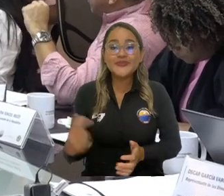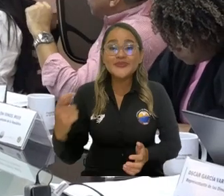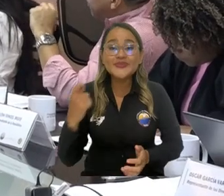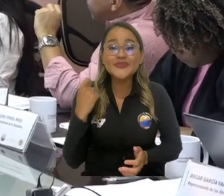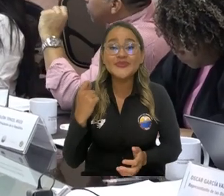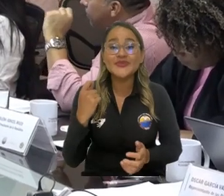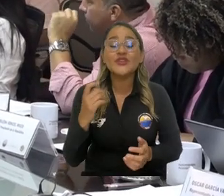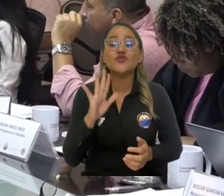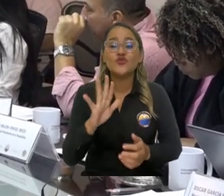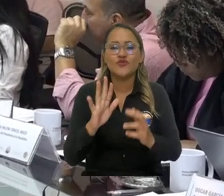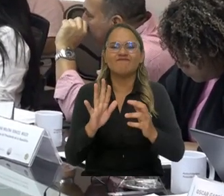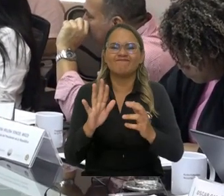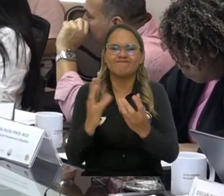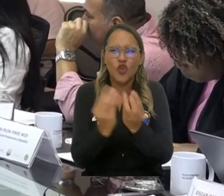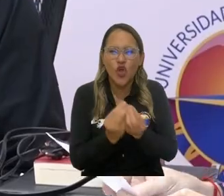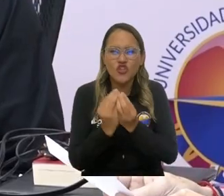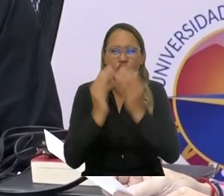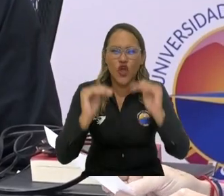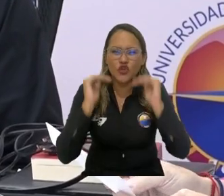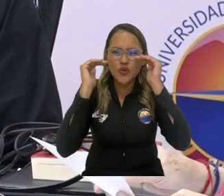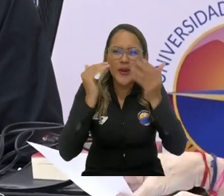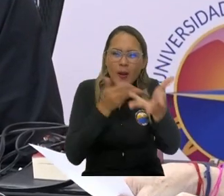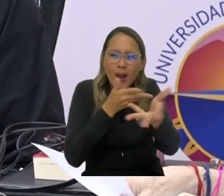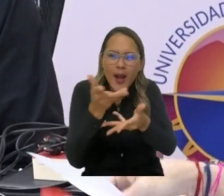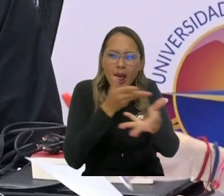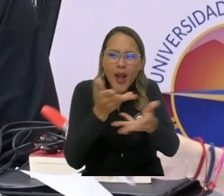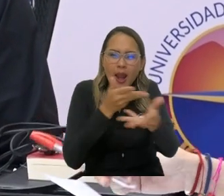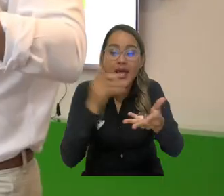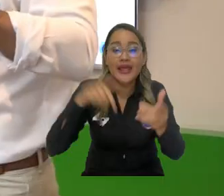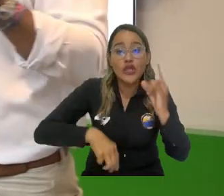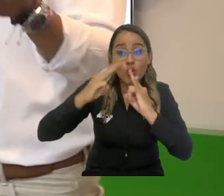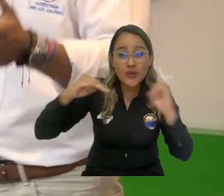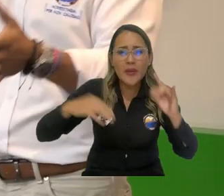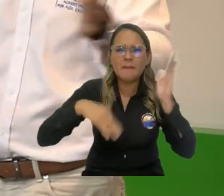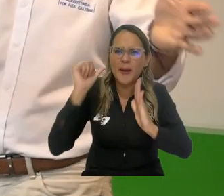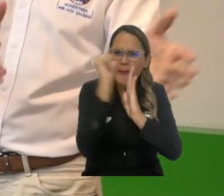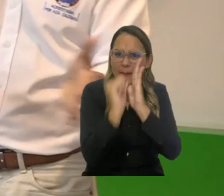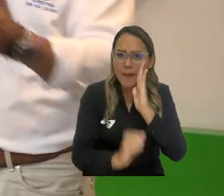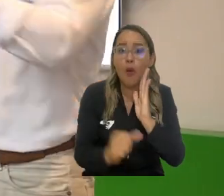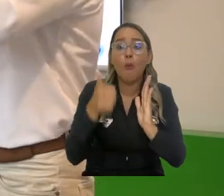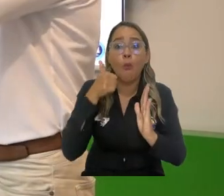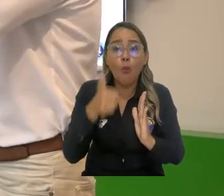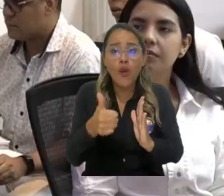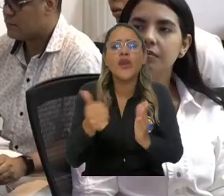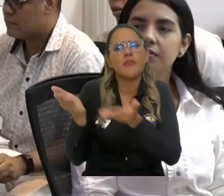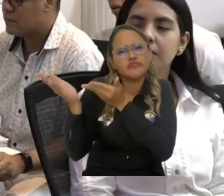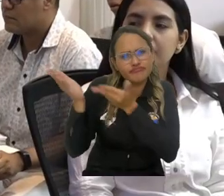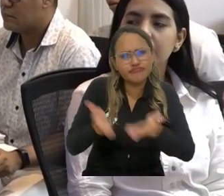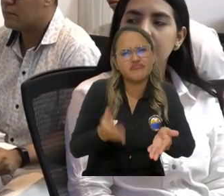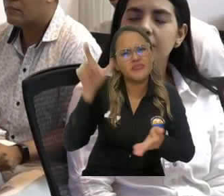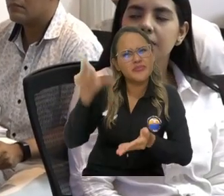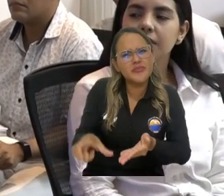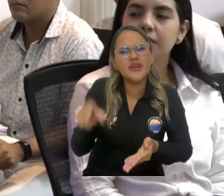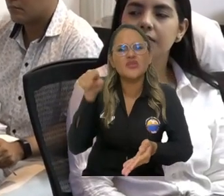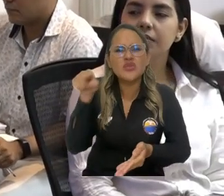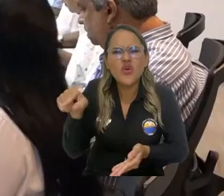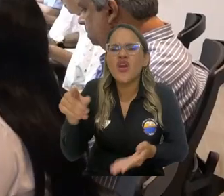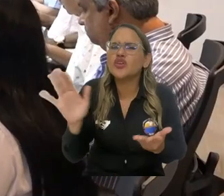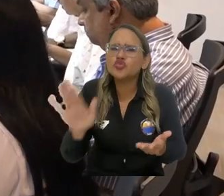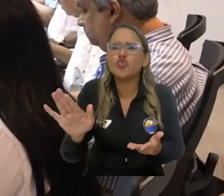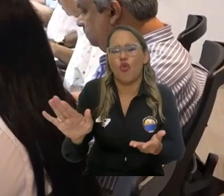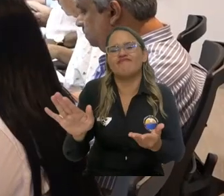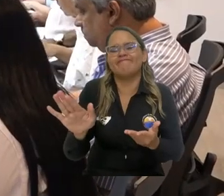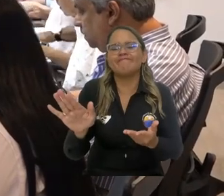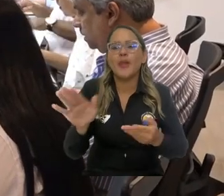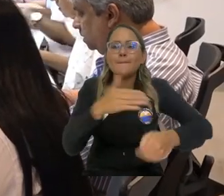La última sesión del Consejo Superior de la Universidad del Magdalena tuvo una agenda nutrida en la que se le dio la bienvenida al nuevo